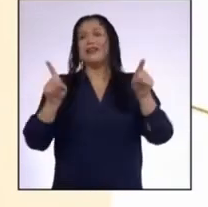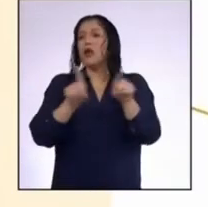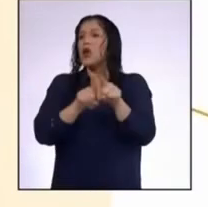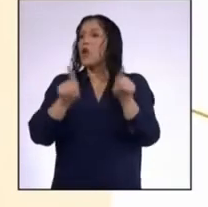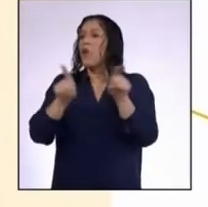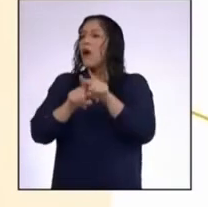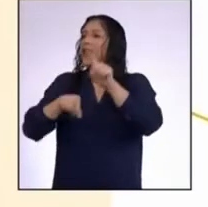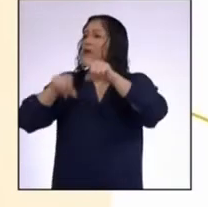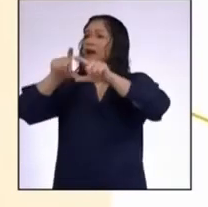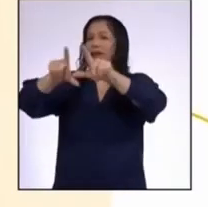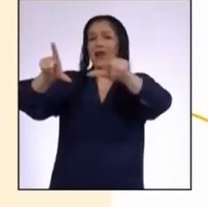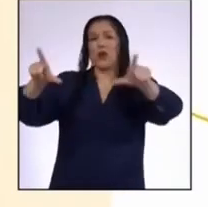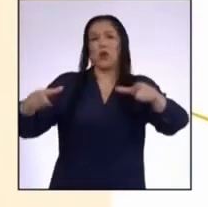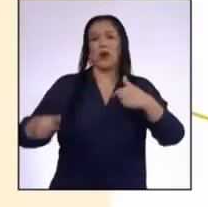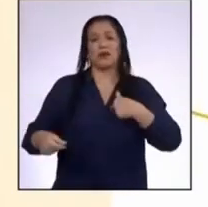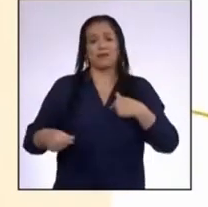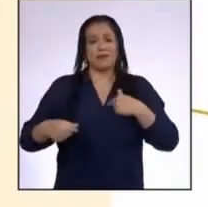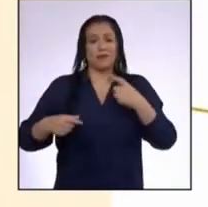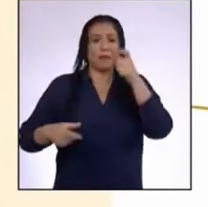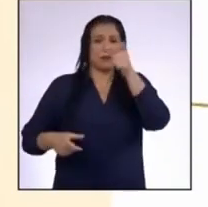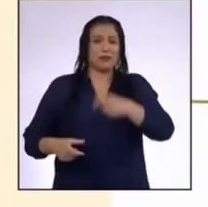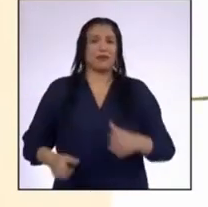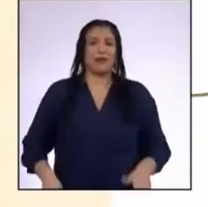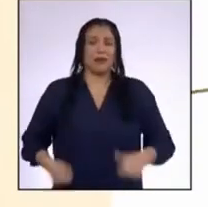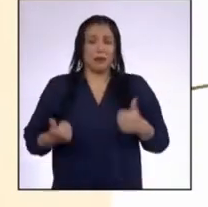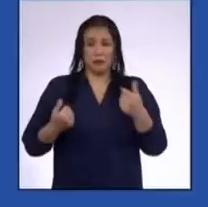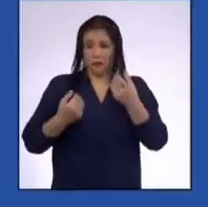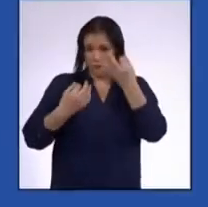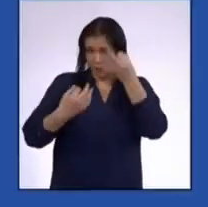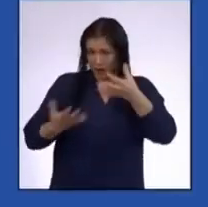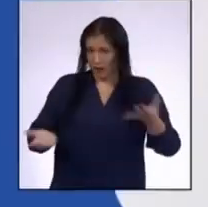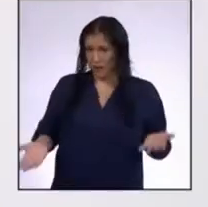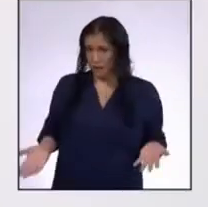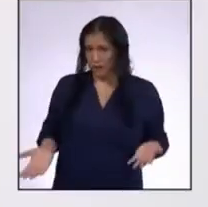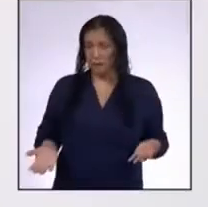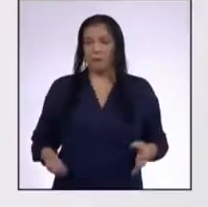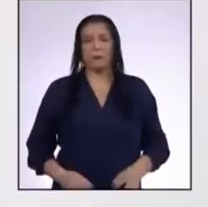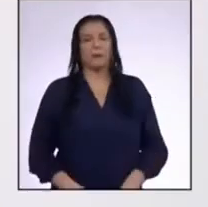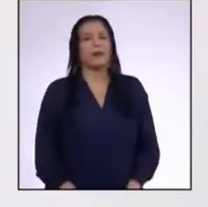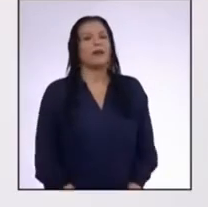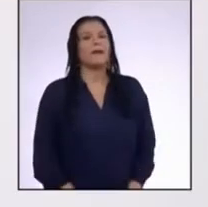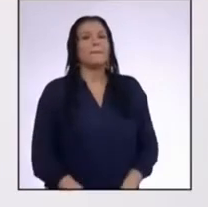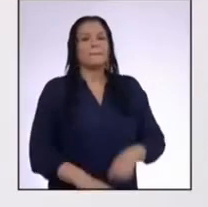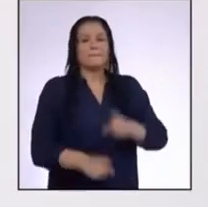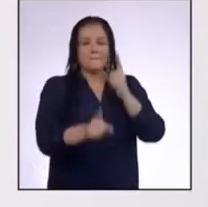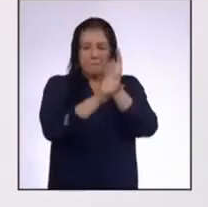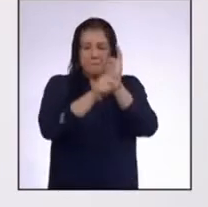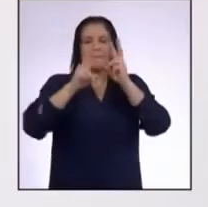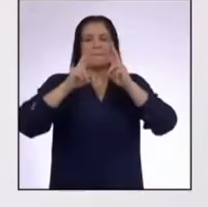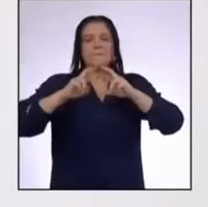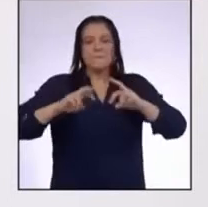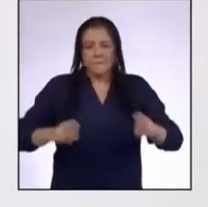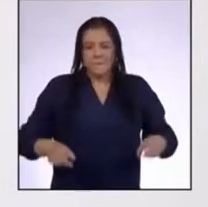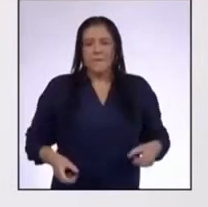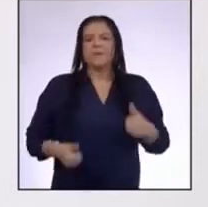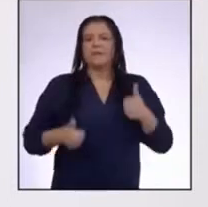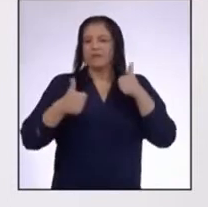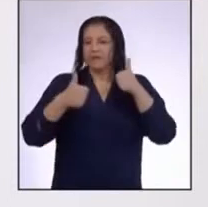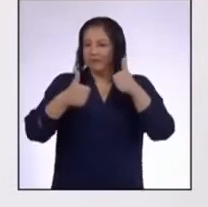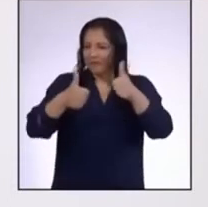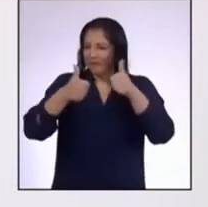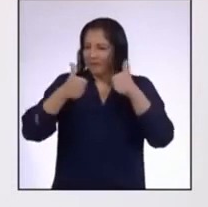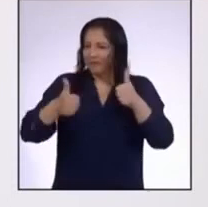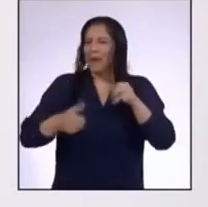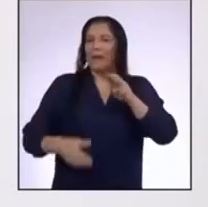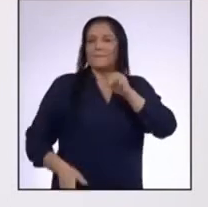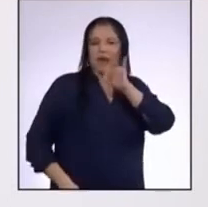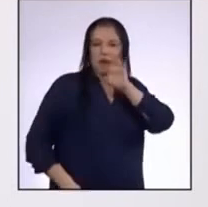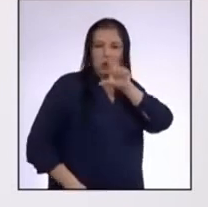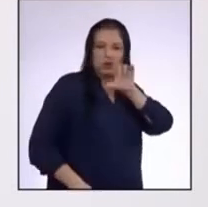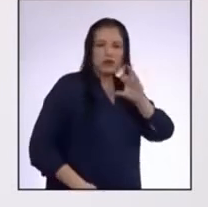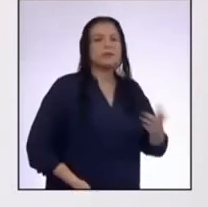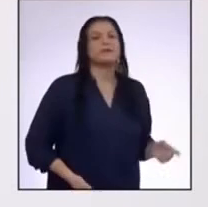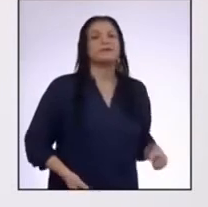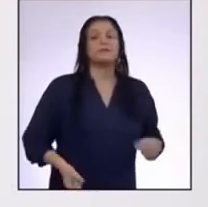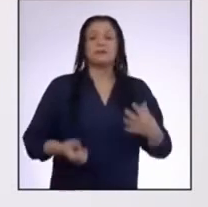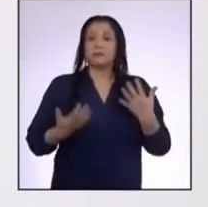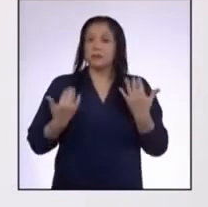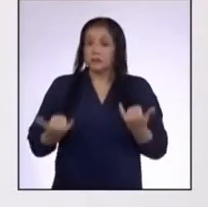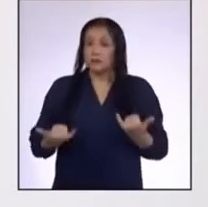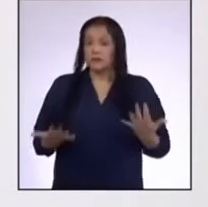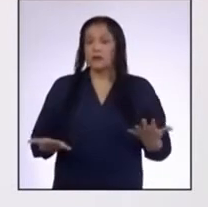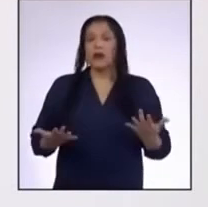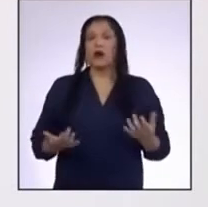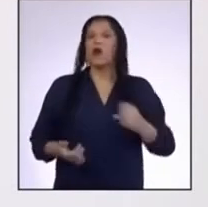cualquier lugar donde nos encontremos ¿Cierto? Tu análisis es correcto, Miluska Ahora,